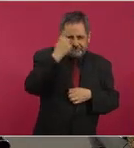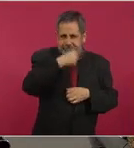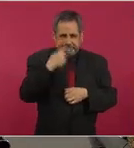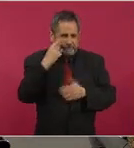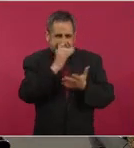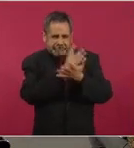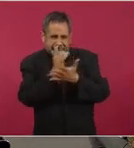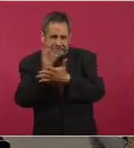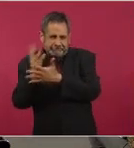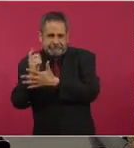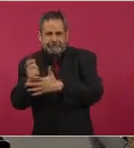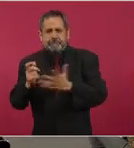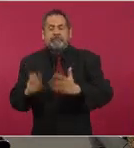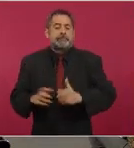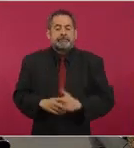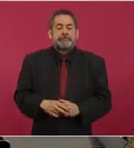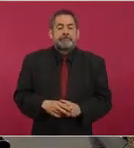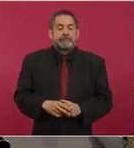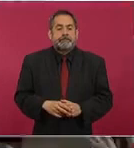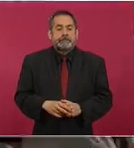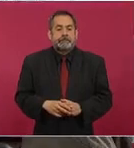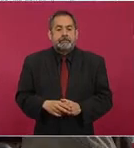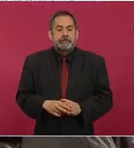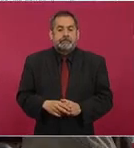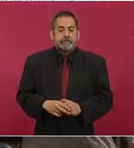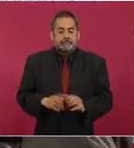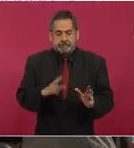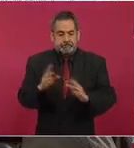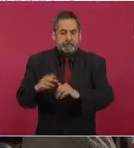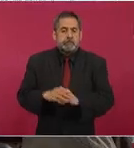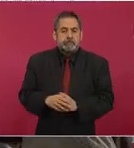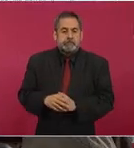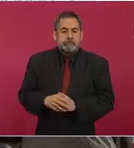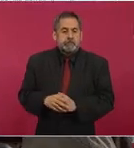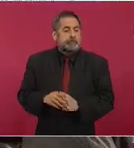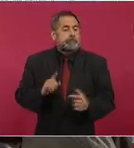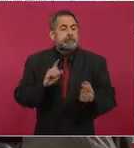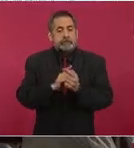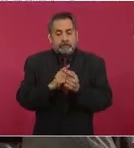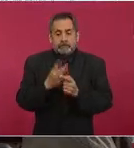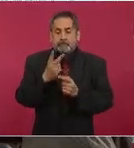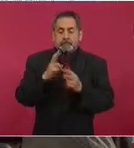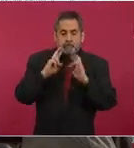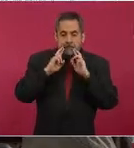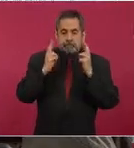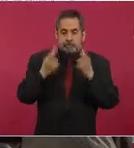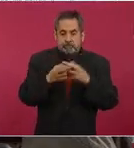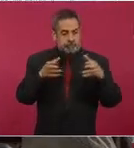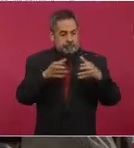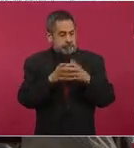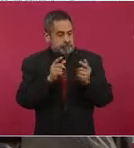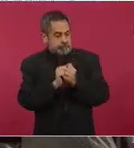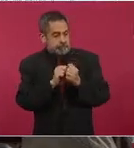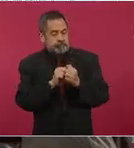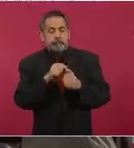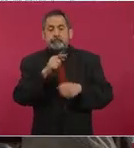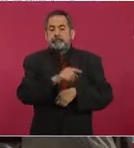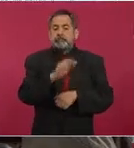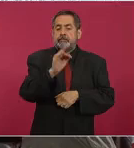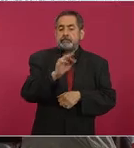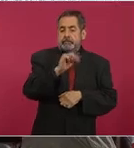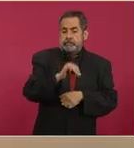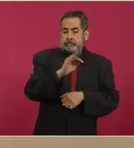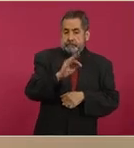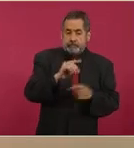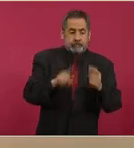país. Siguiente, comentar que tuvimos dos reuniones con los presidentes tanto de la Federación